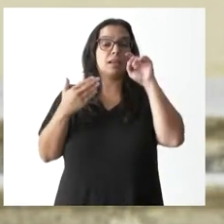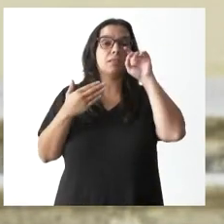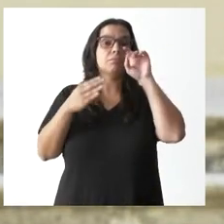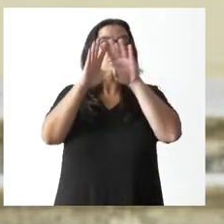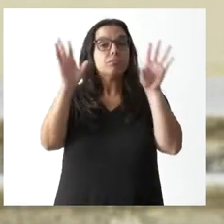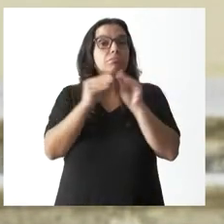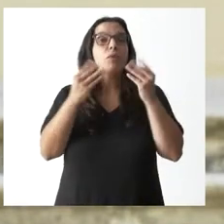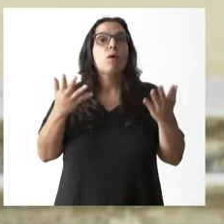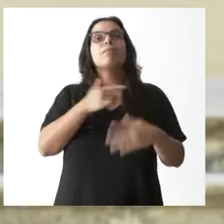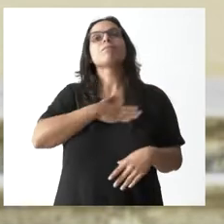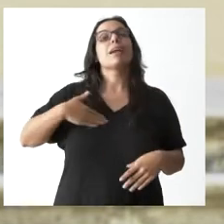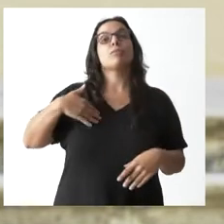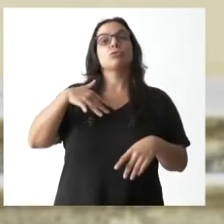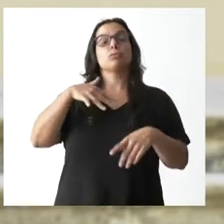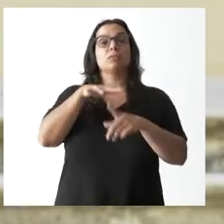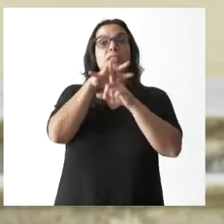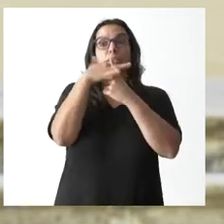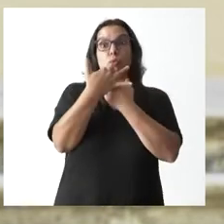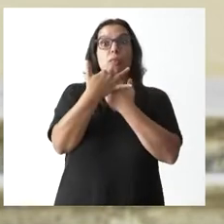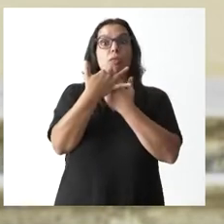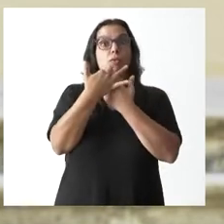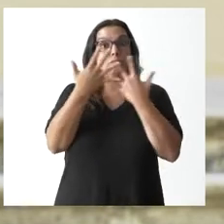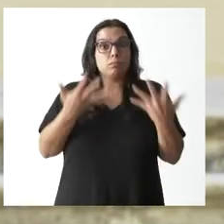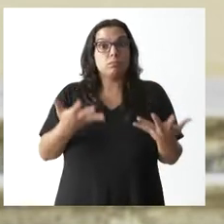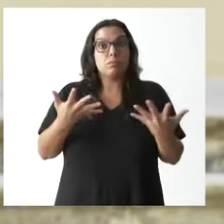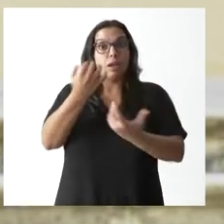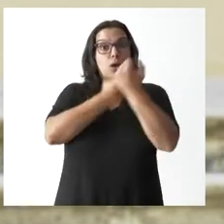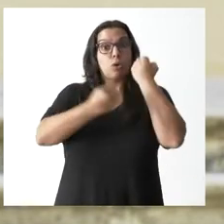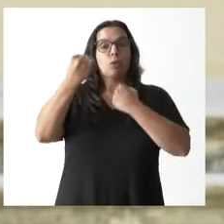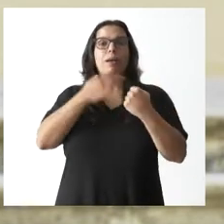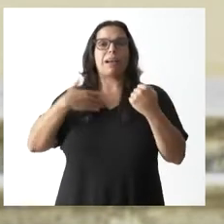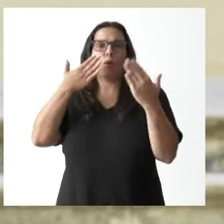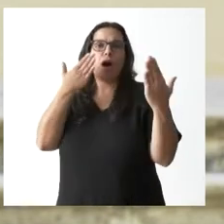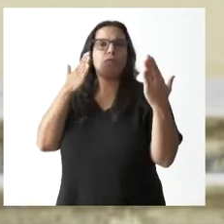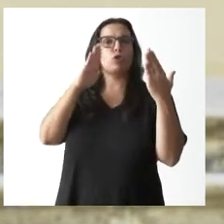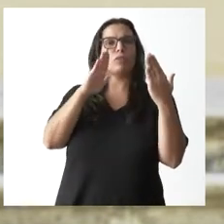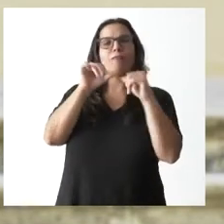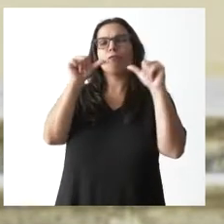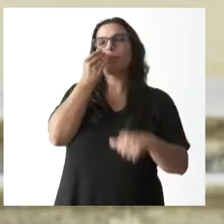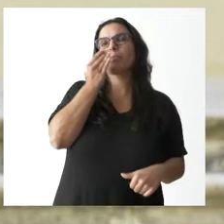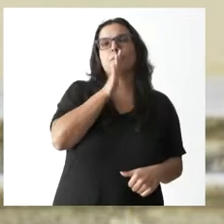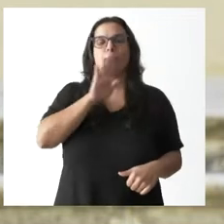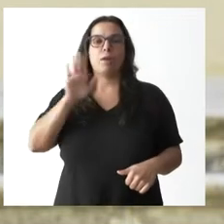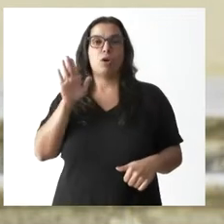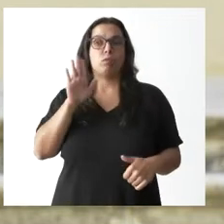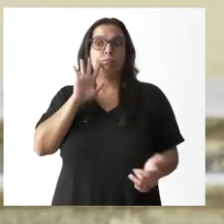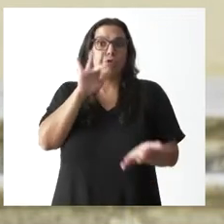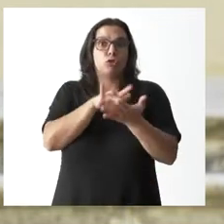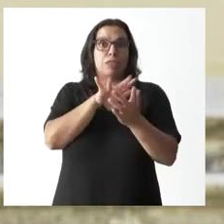afrontar de la mejor manera posible a la situación económica con la que nos estamos encontrando y que